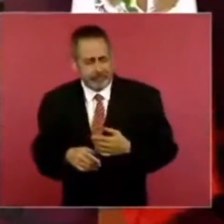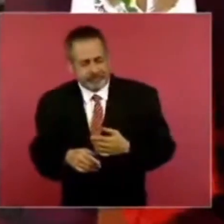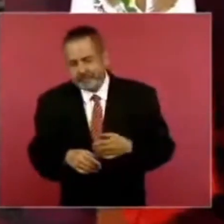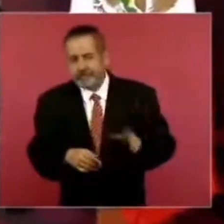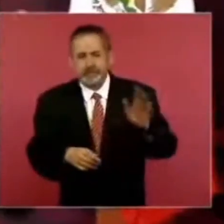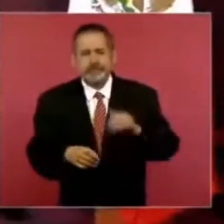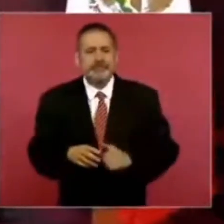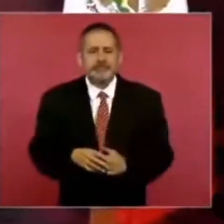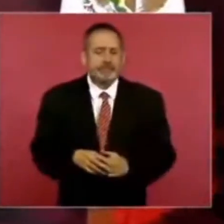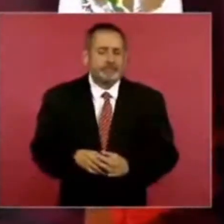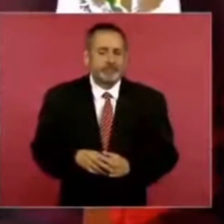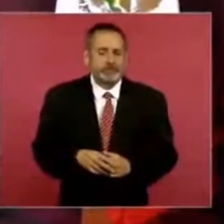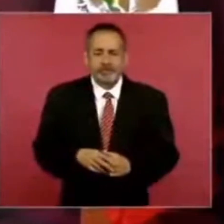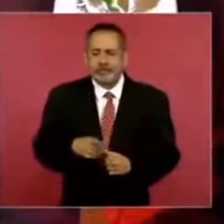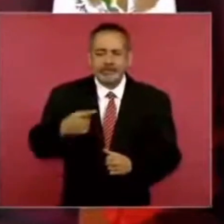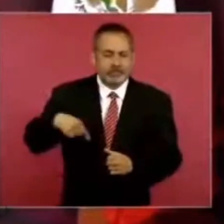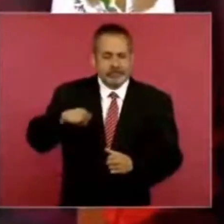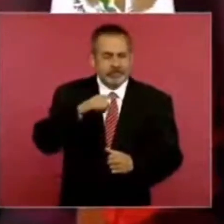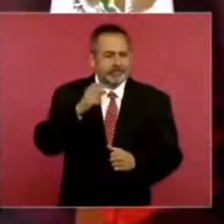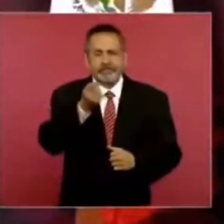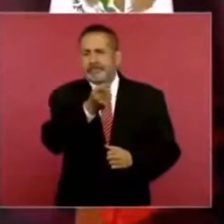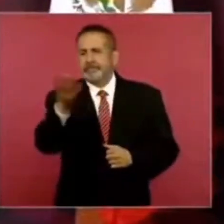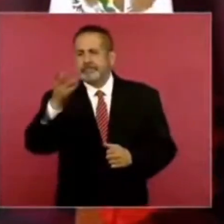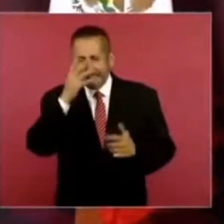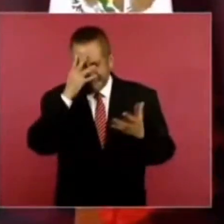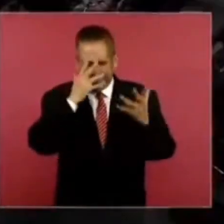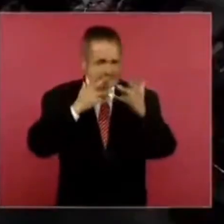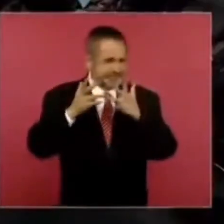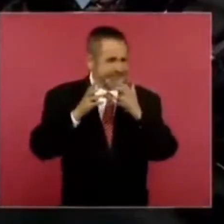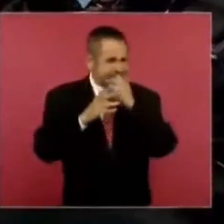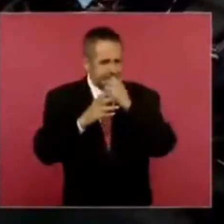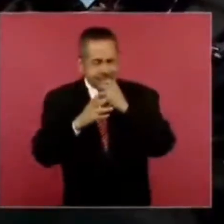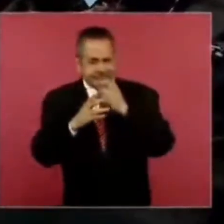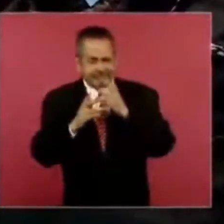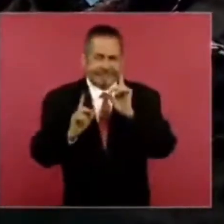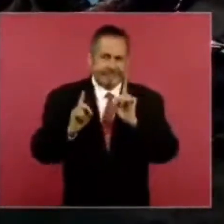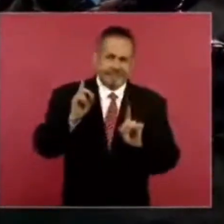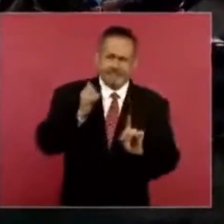muchos se confunden o desconfían.